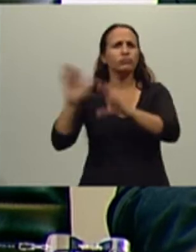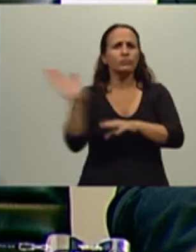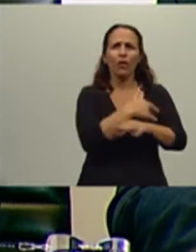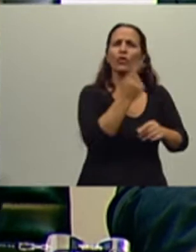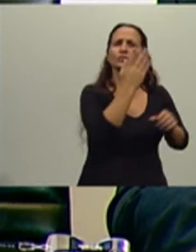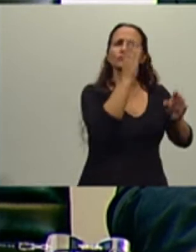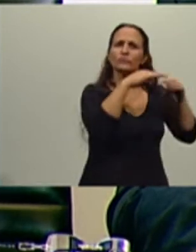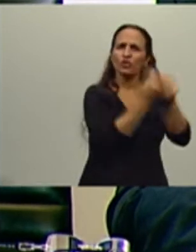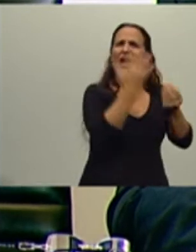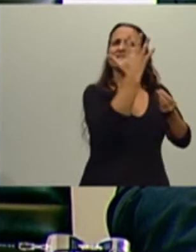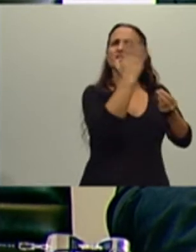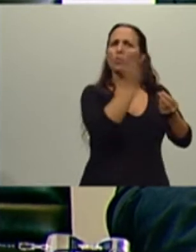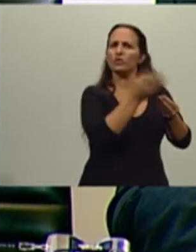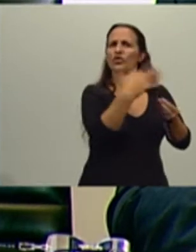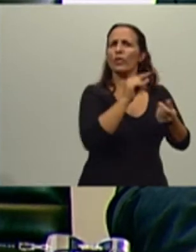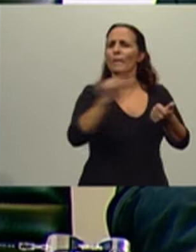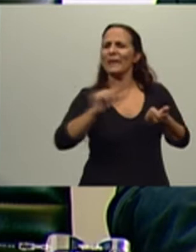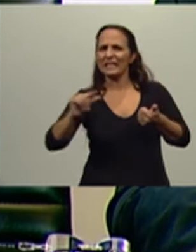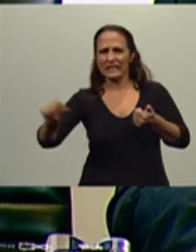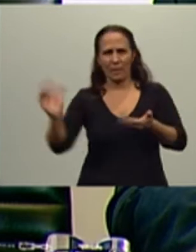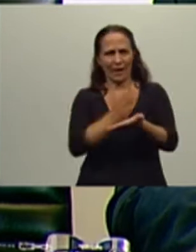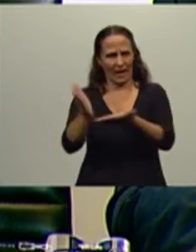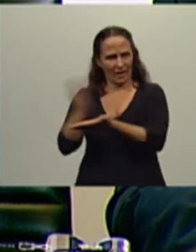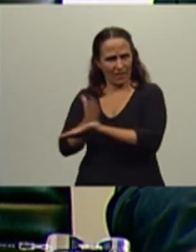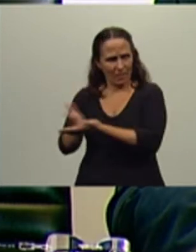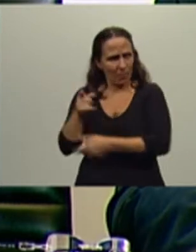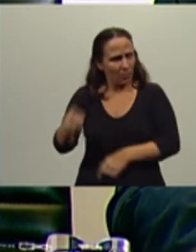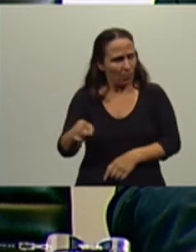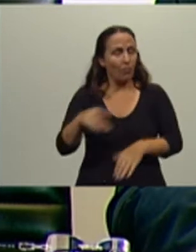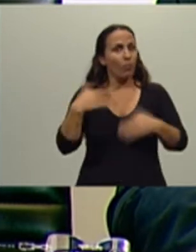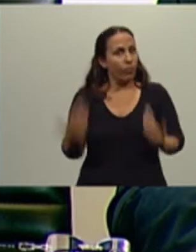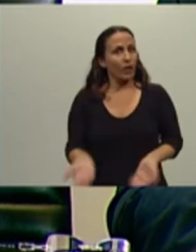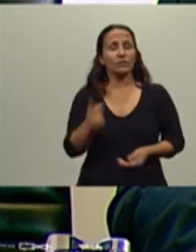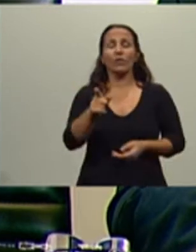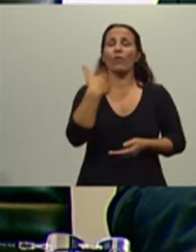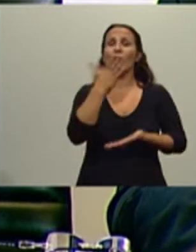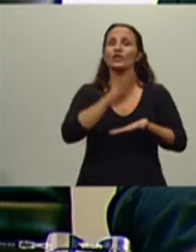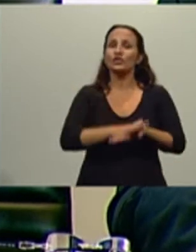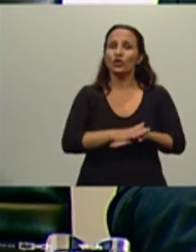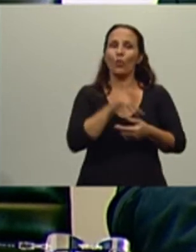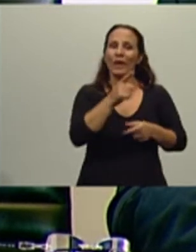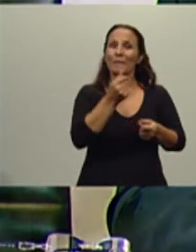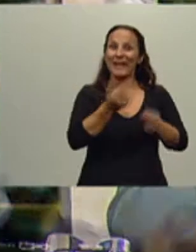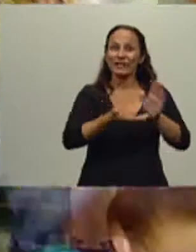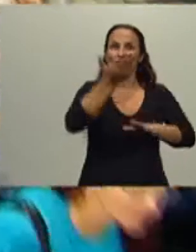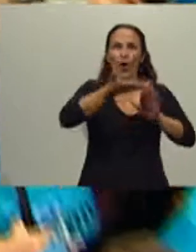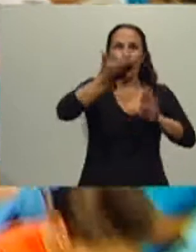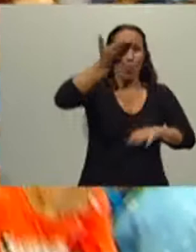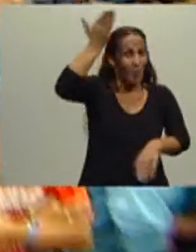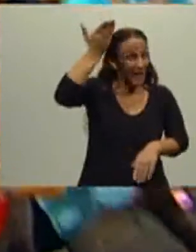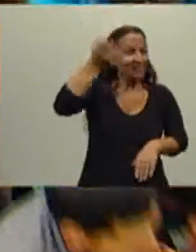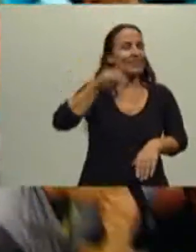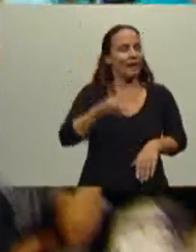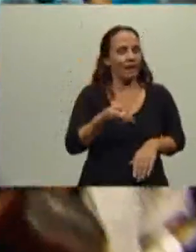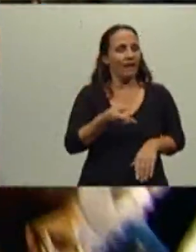bancarios al sector productivo. Por eso también cuando hablamos de crecimiento de precios o de aumento de